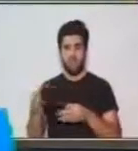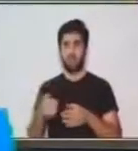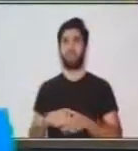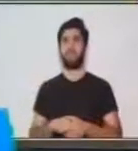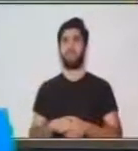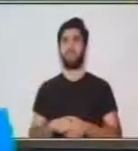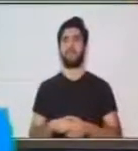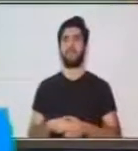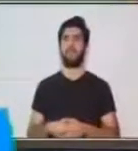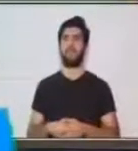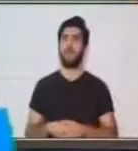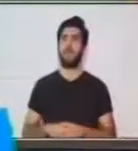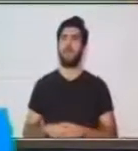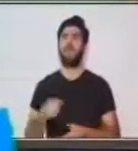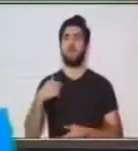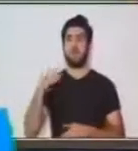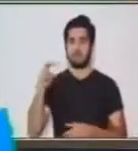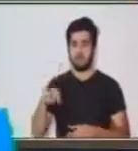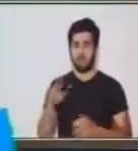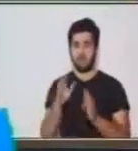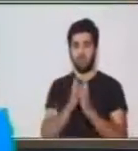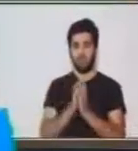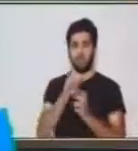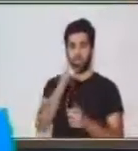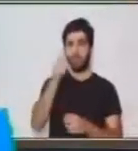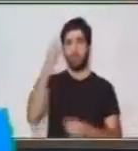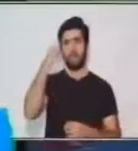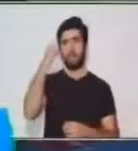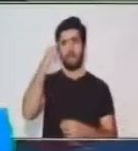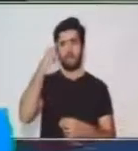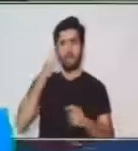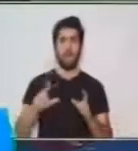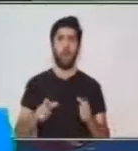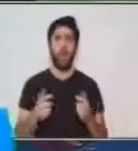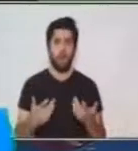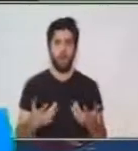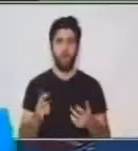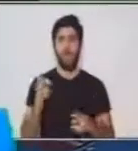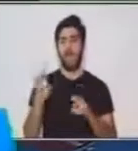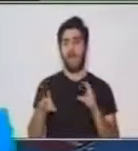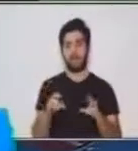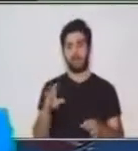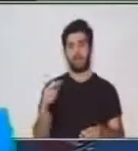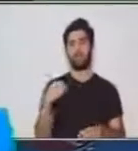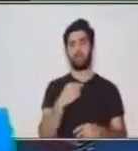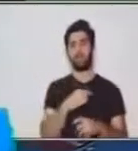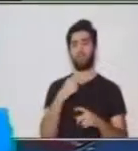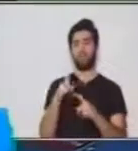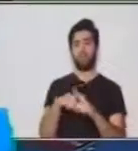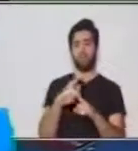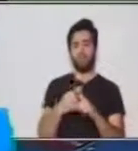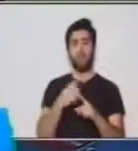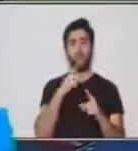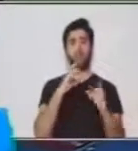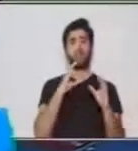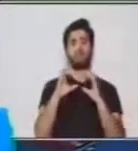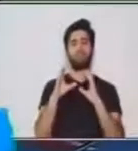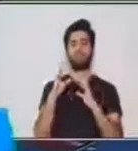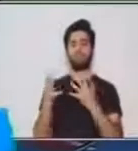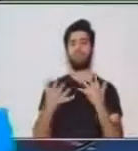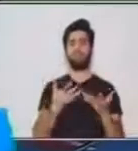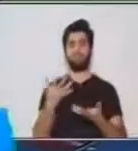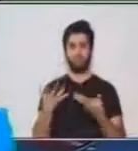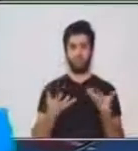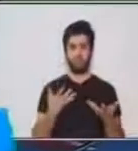Necesito que pienses porque generalmente en nuestras conversaciones utilizamos estos